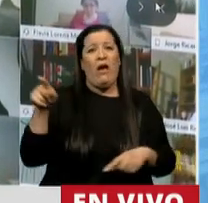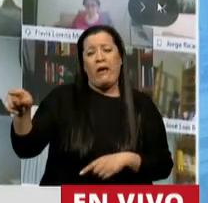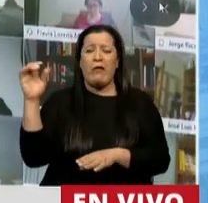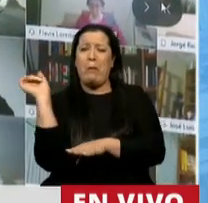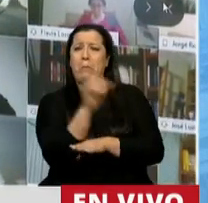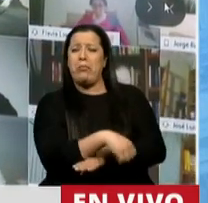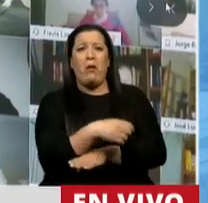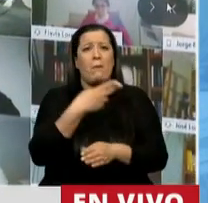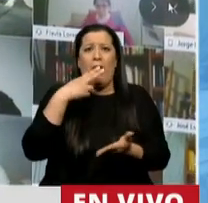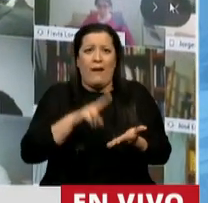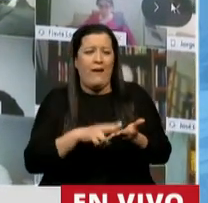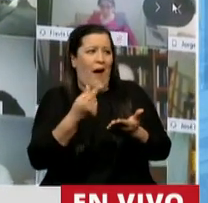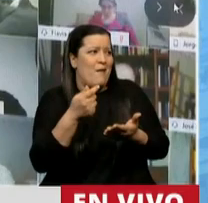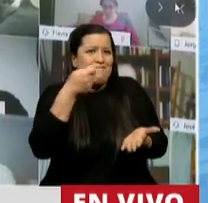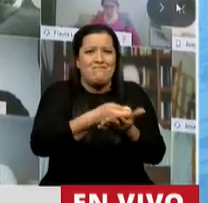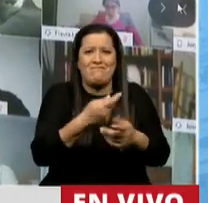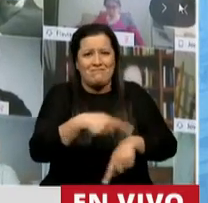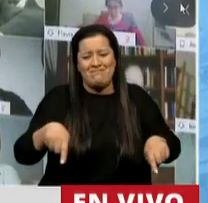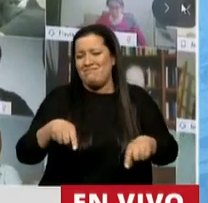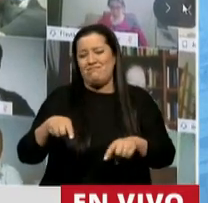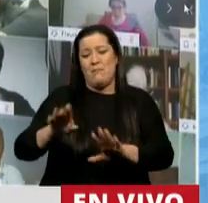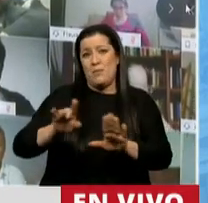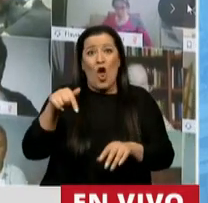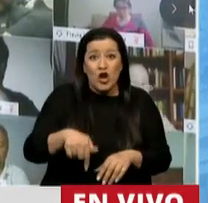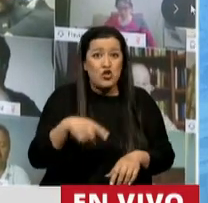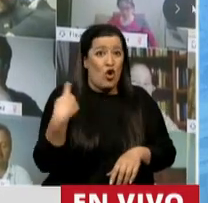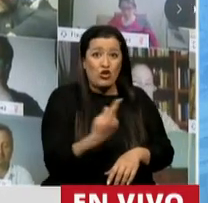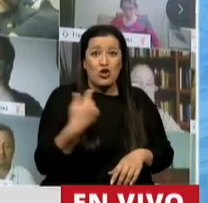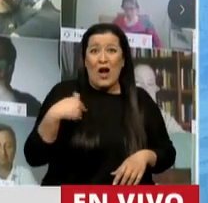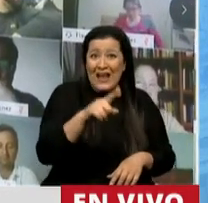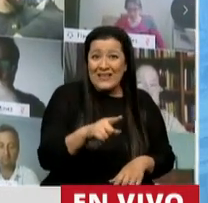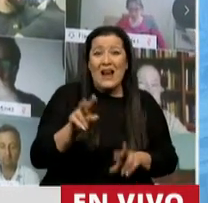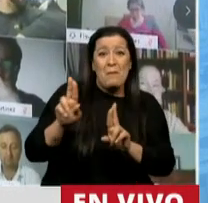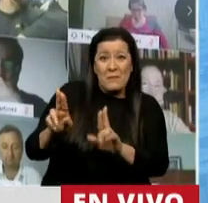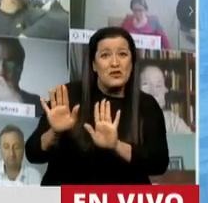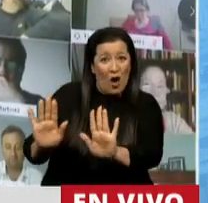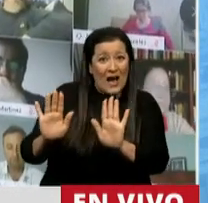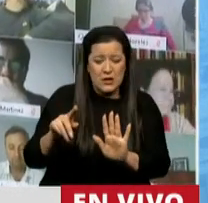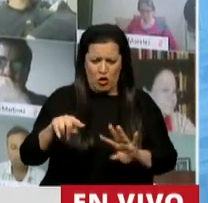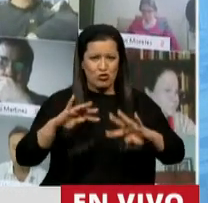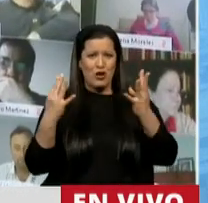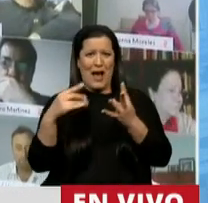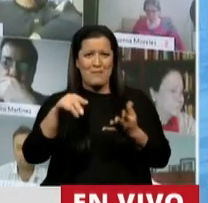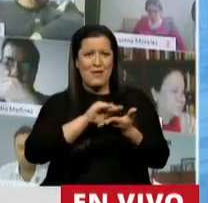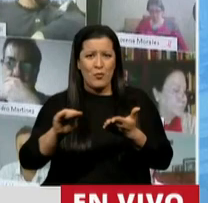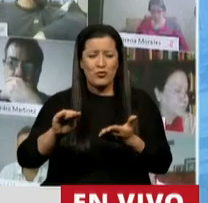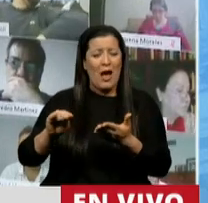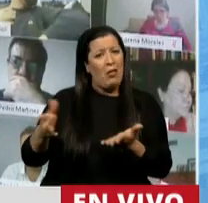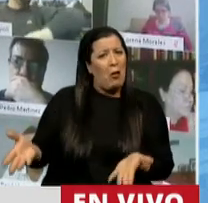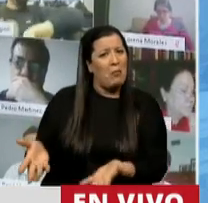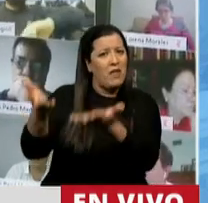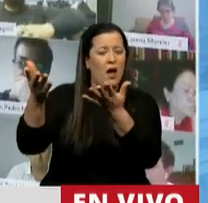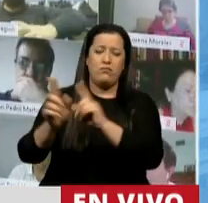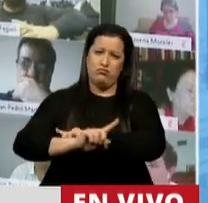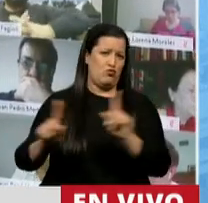contribuir con el desarrollo nacional, por eso no es posible, no podemos permitir nosotros desde la Cámara, desde este ámbito, que